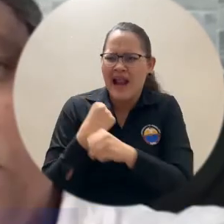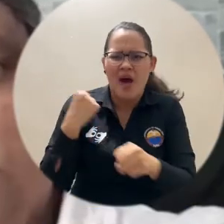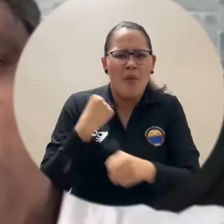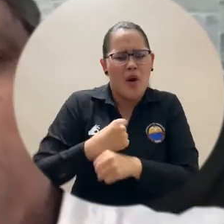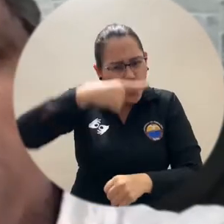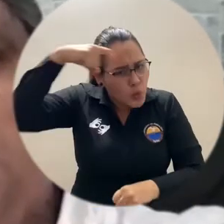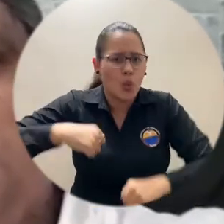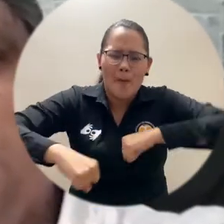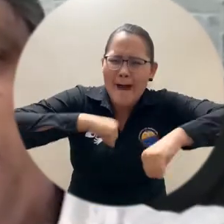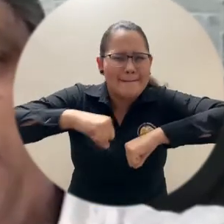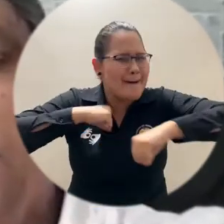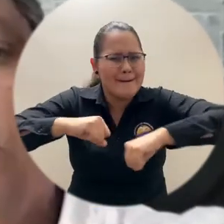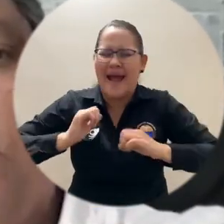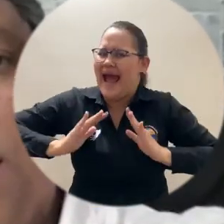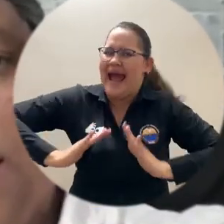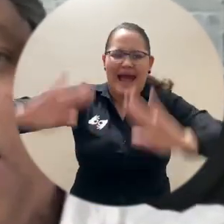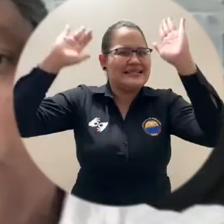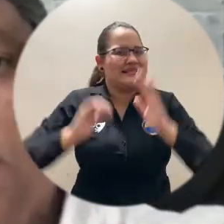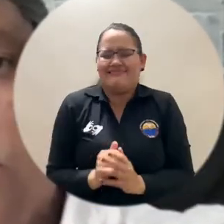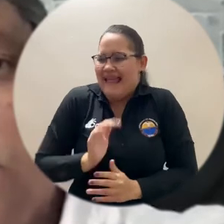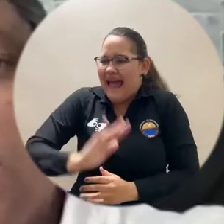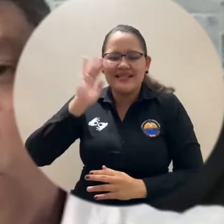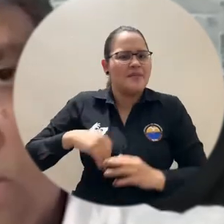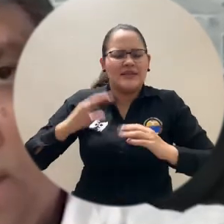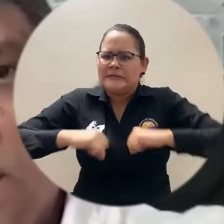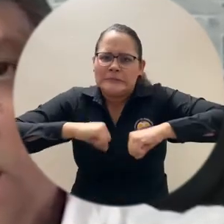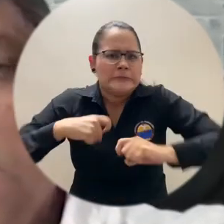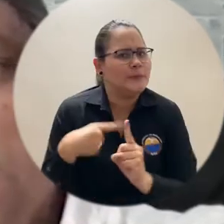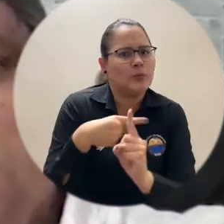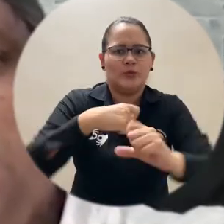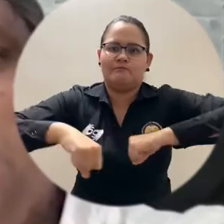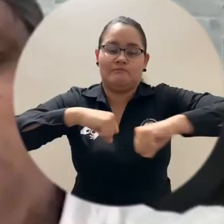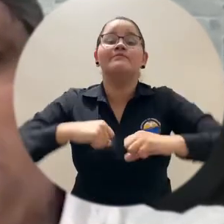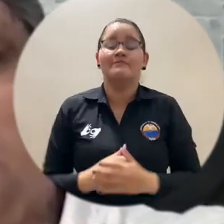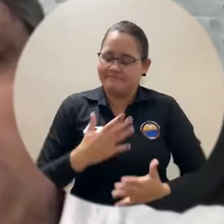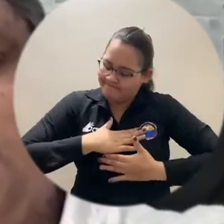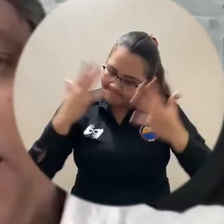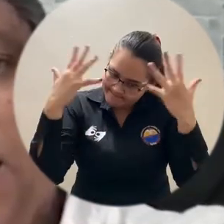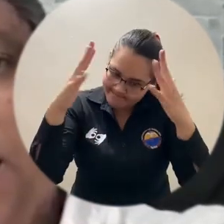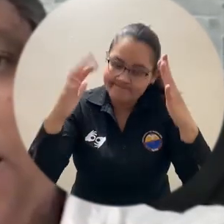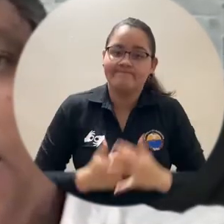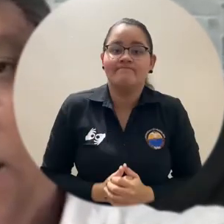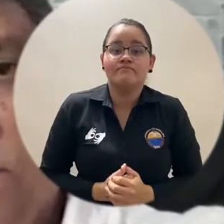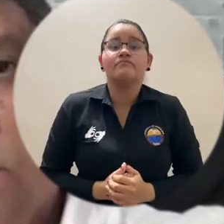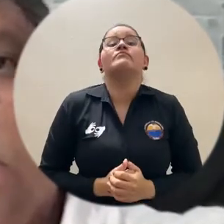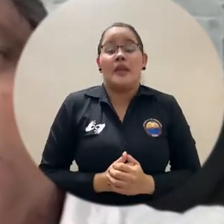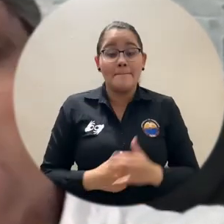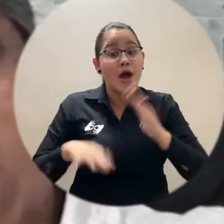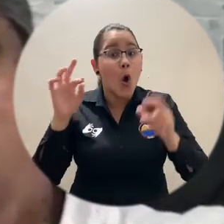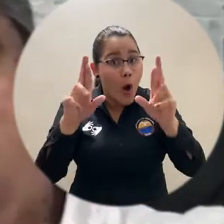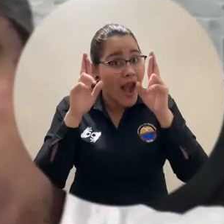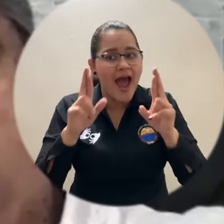esta dedicación que siempre coloca en cada una de sus actuaciones y desearle éxitos